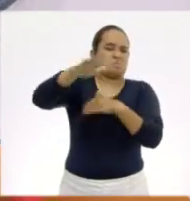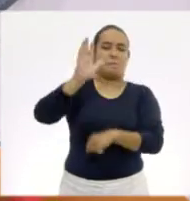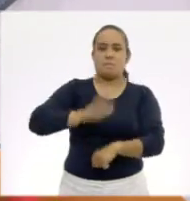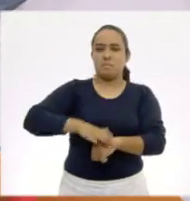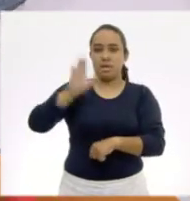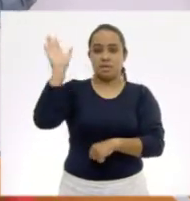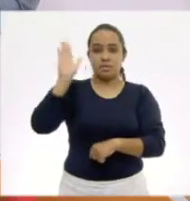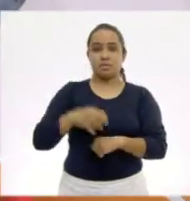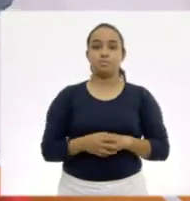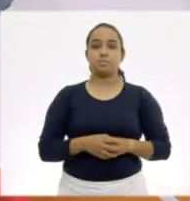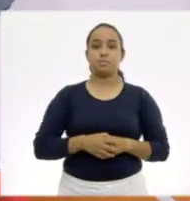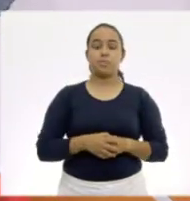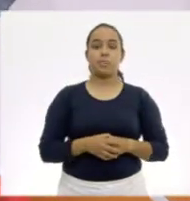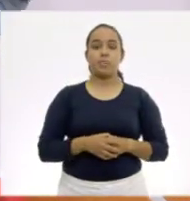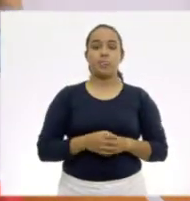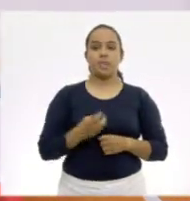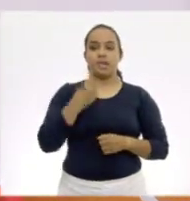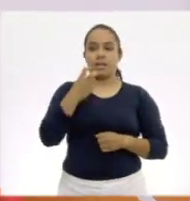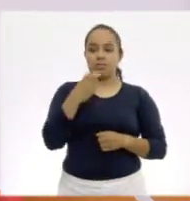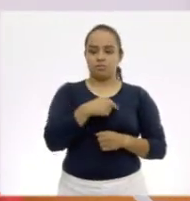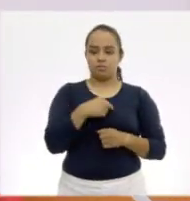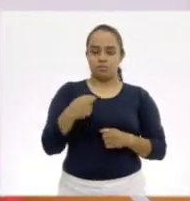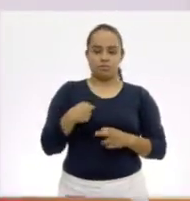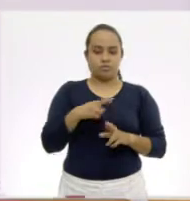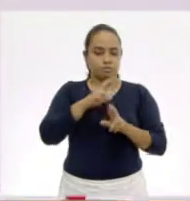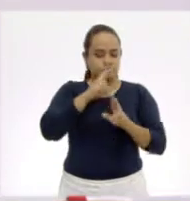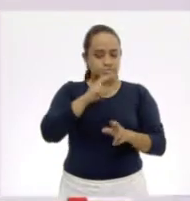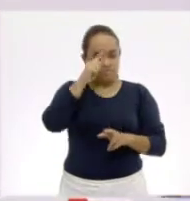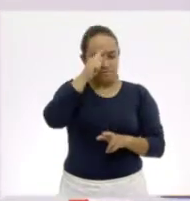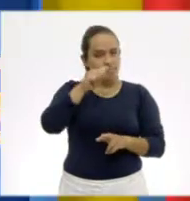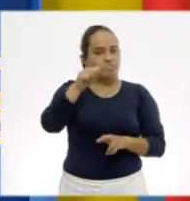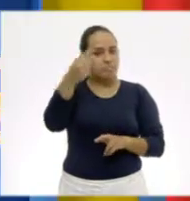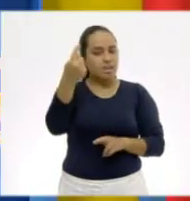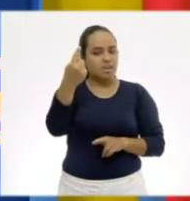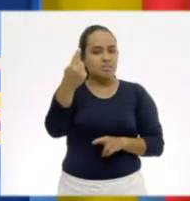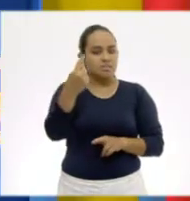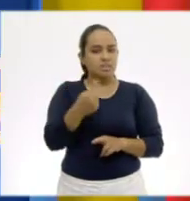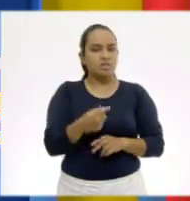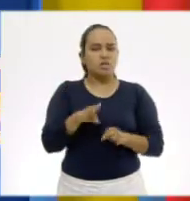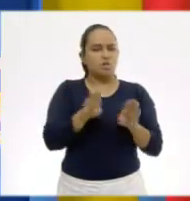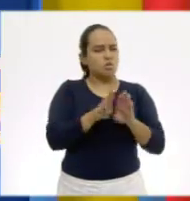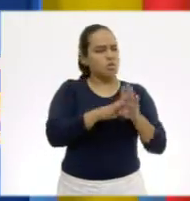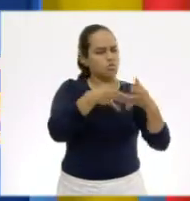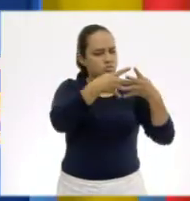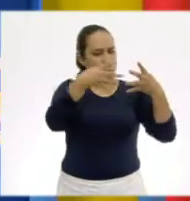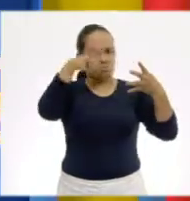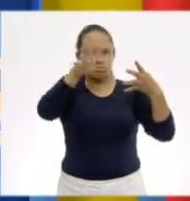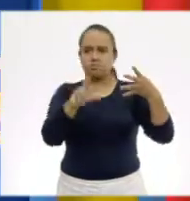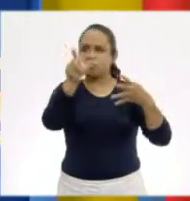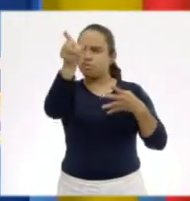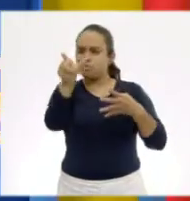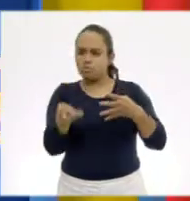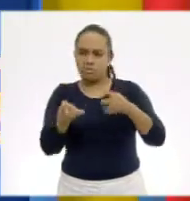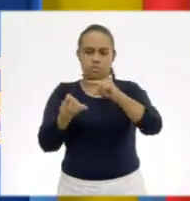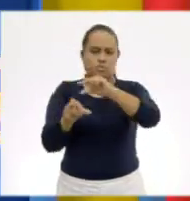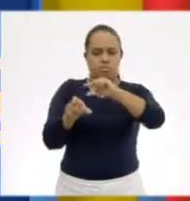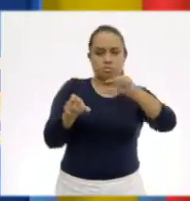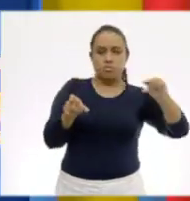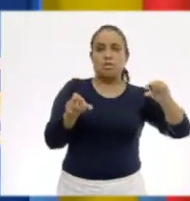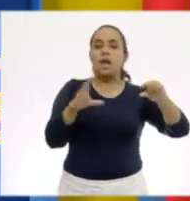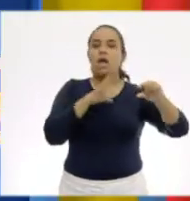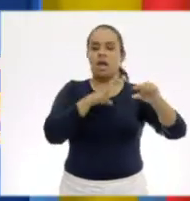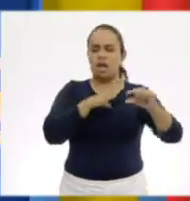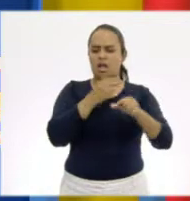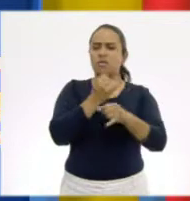Y es así, Pilar, como resolvimos de una manera muy sencilla, ubicando nuestra tabla en las columnas y en las filas la